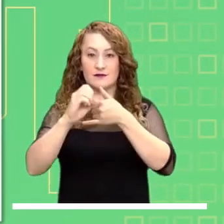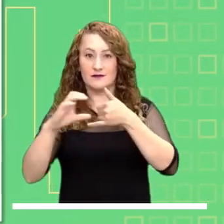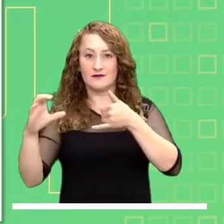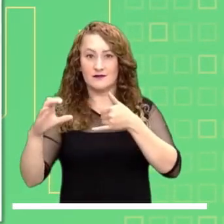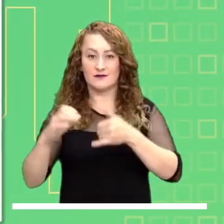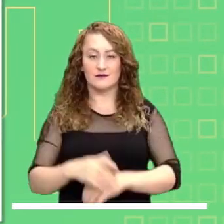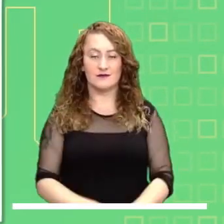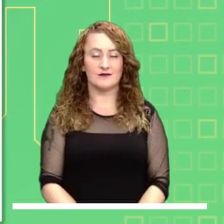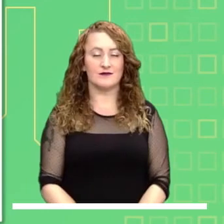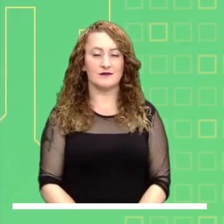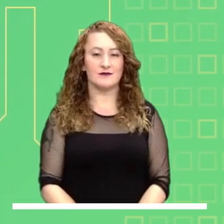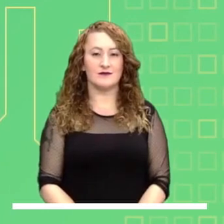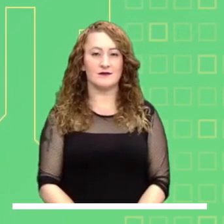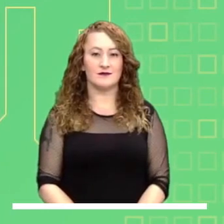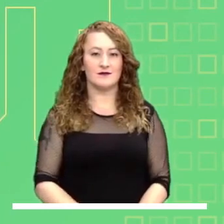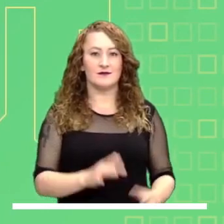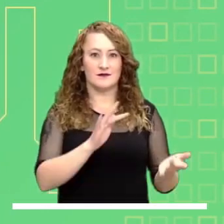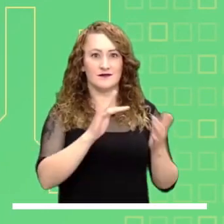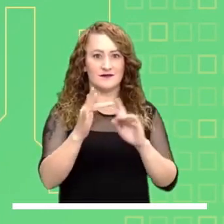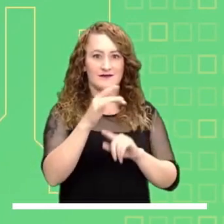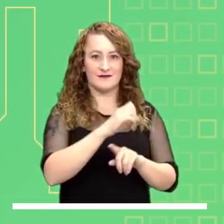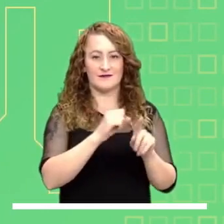como en el occidente del Mar Caribe.